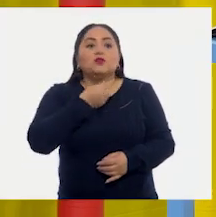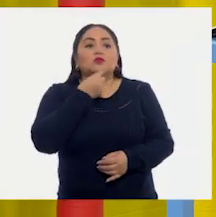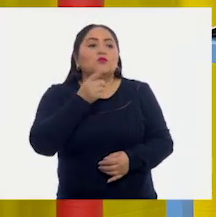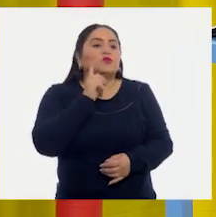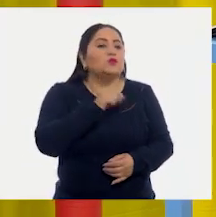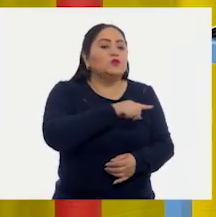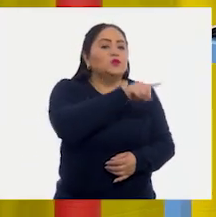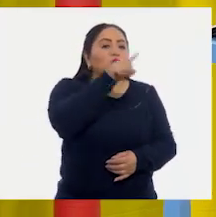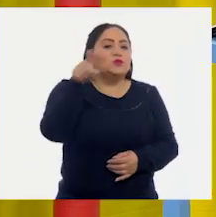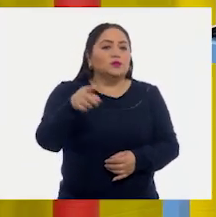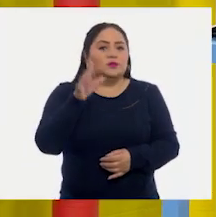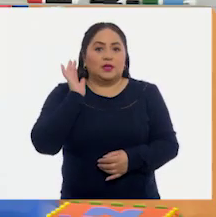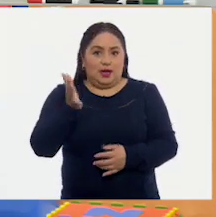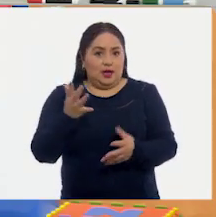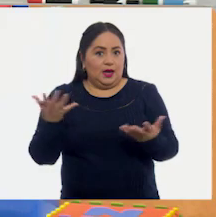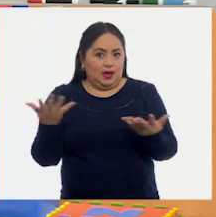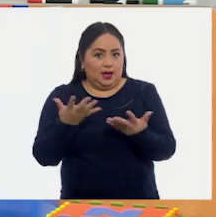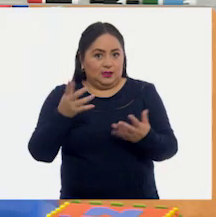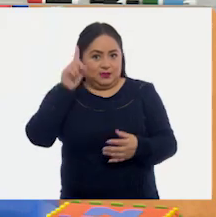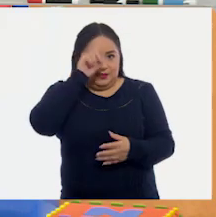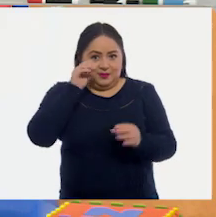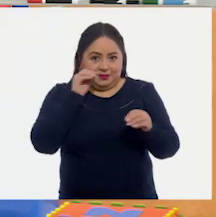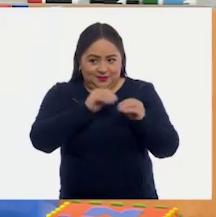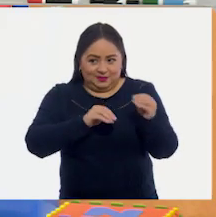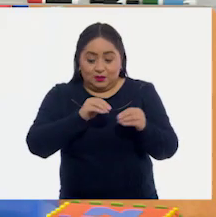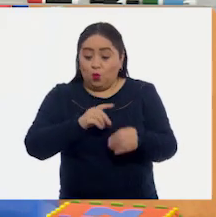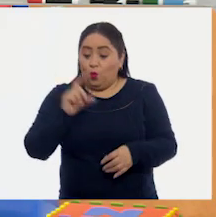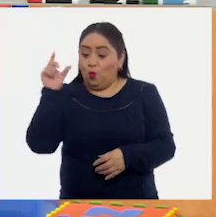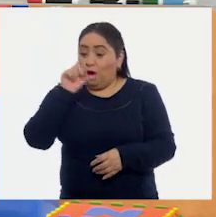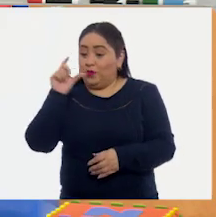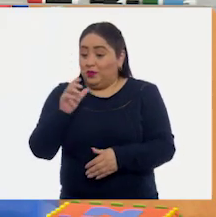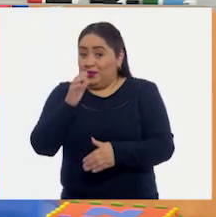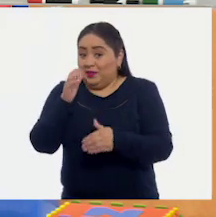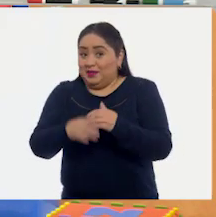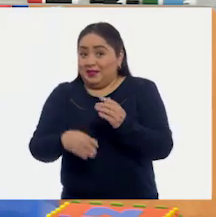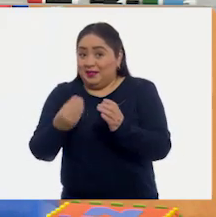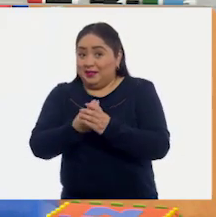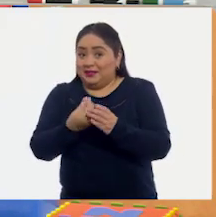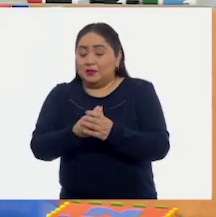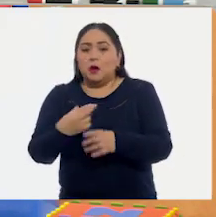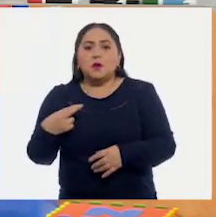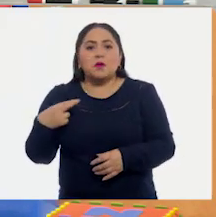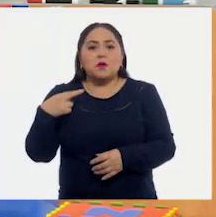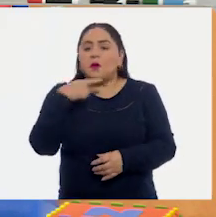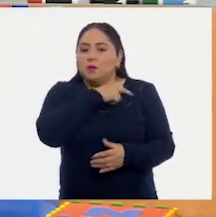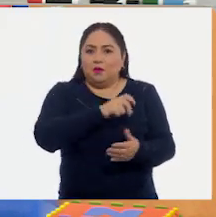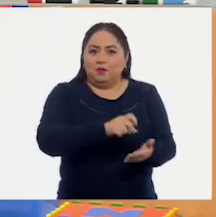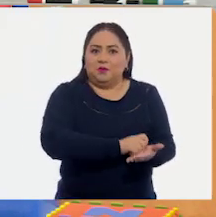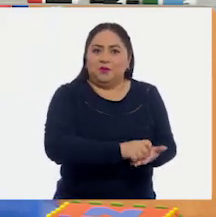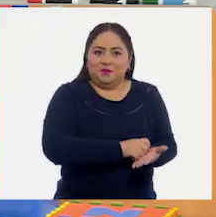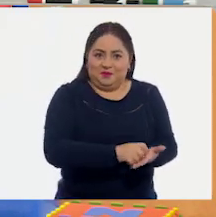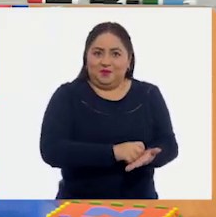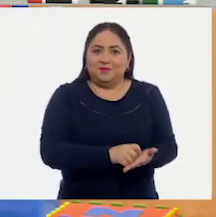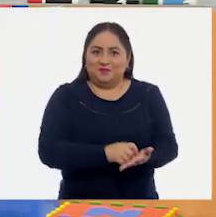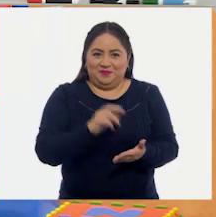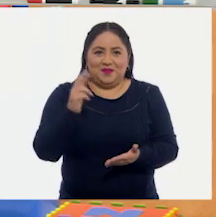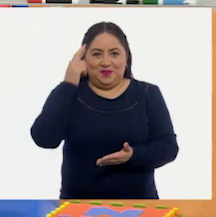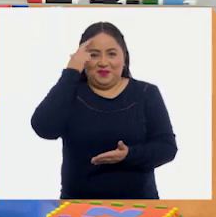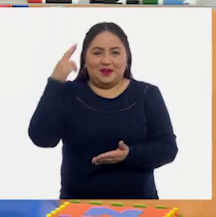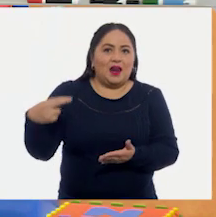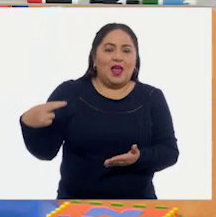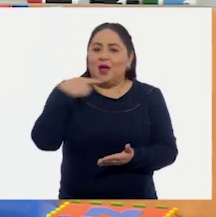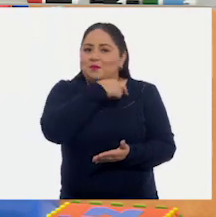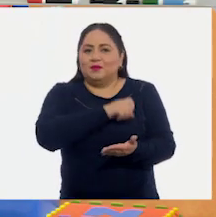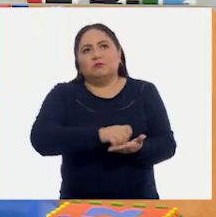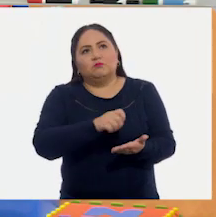y niños que ya elaboraron sus recomendaciones. Que cuando terminamos la clase, luego, luego, se ponen a